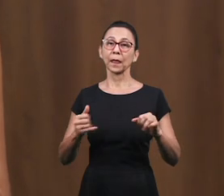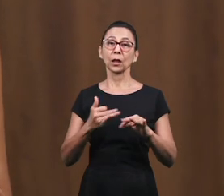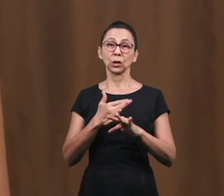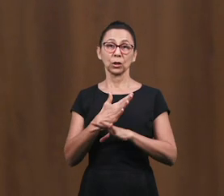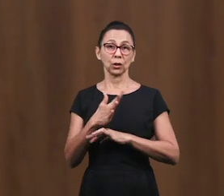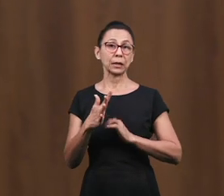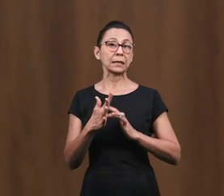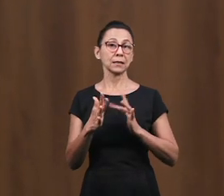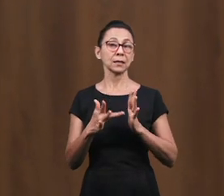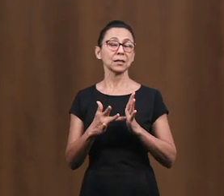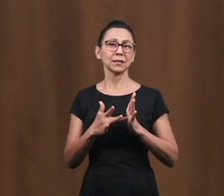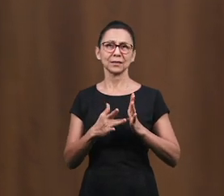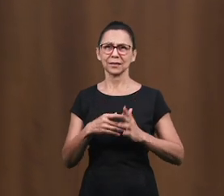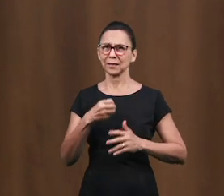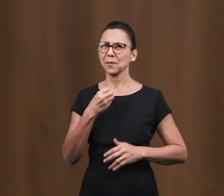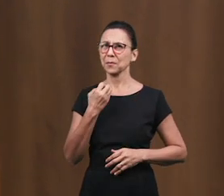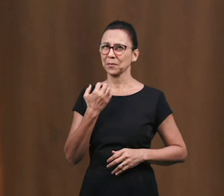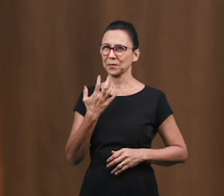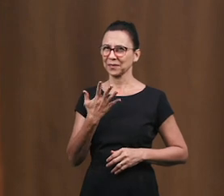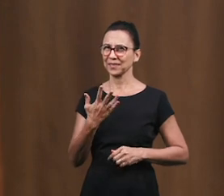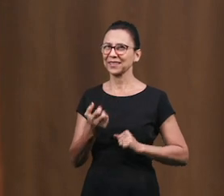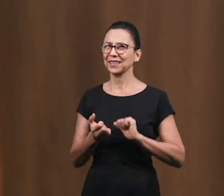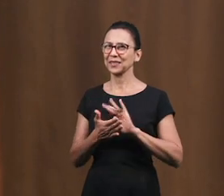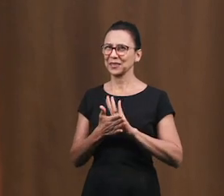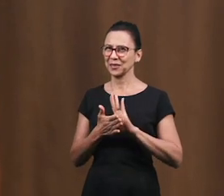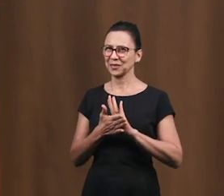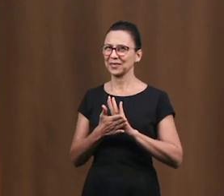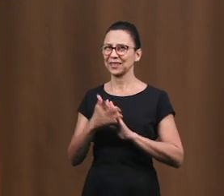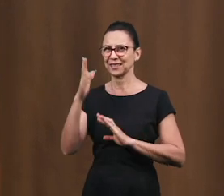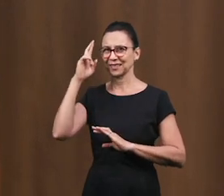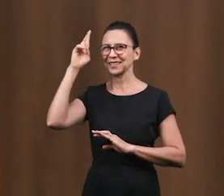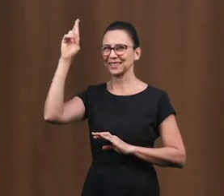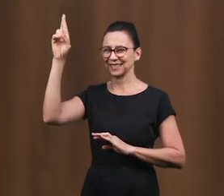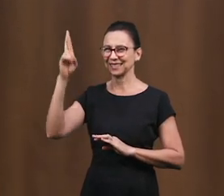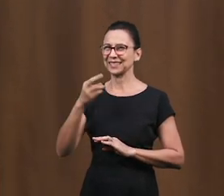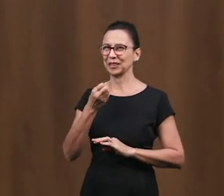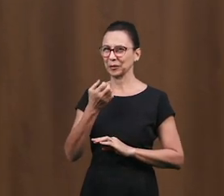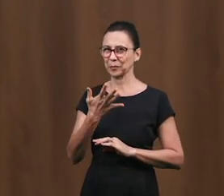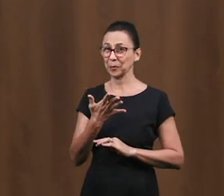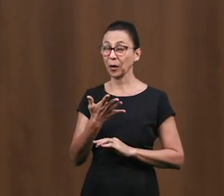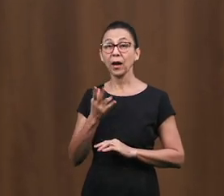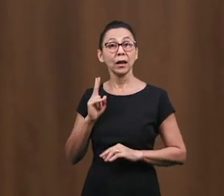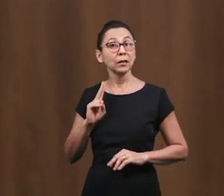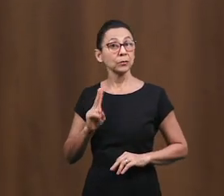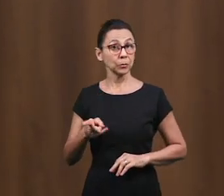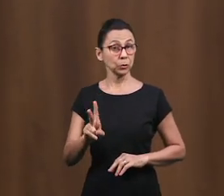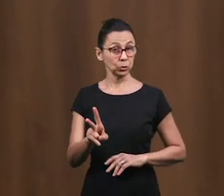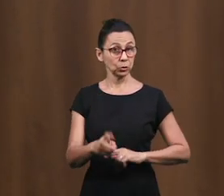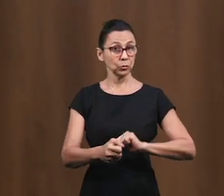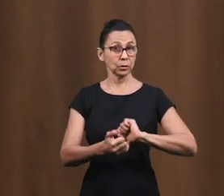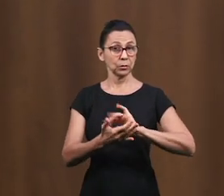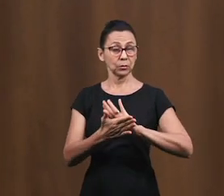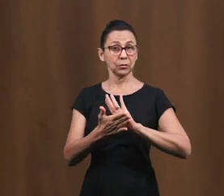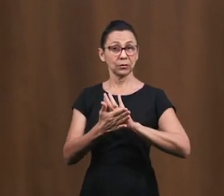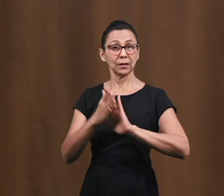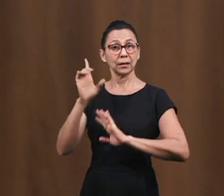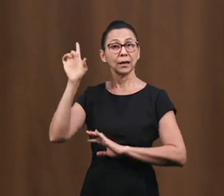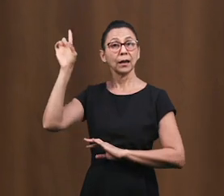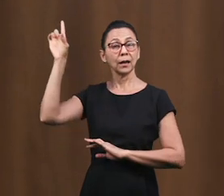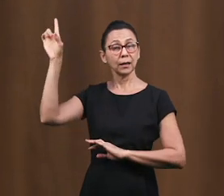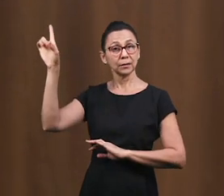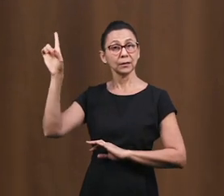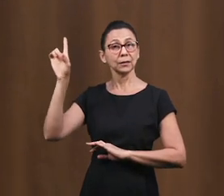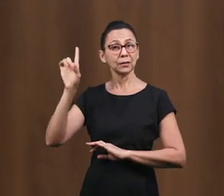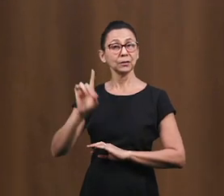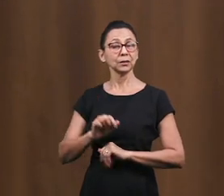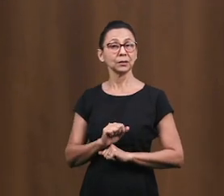Gloria a Jesús ¿Cómo es bueno adorar al Señor, verdad, intermedios? Vamos a continuar adorando a